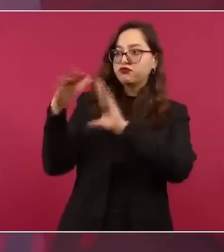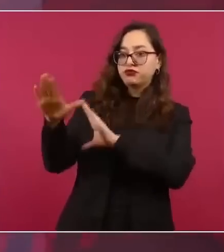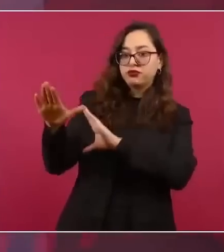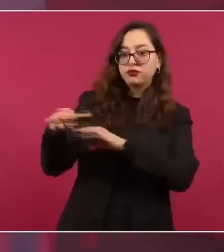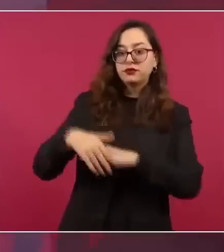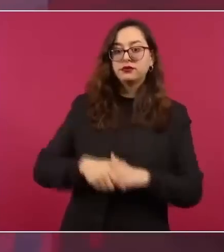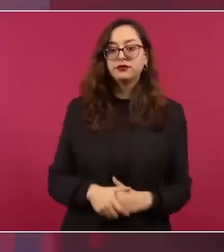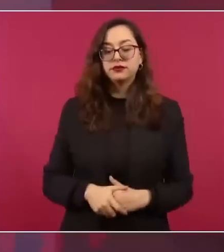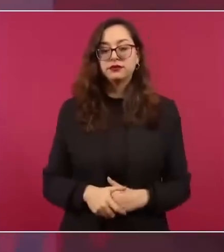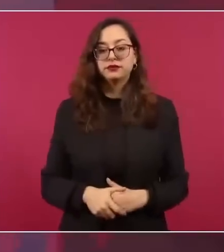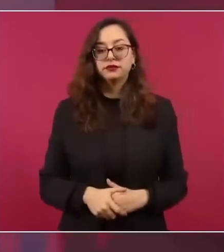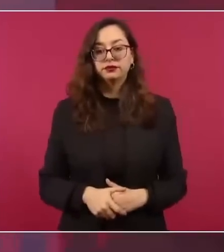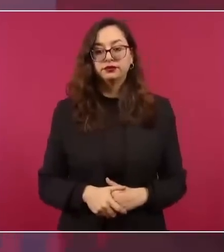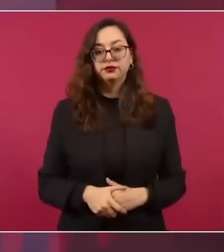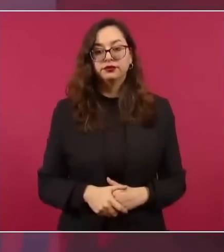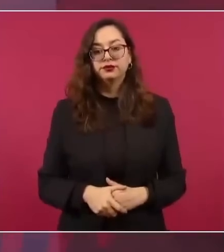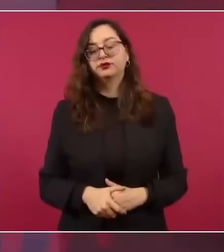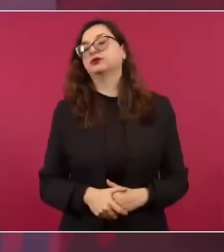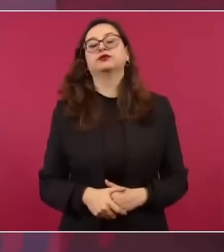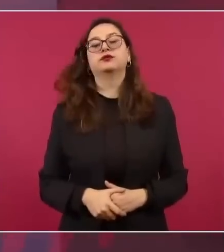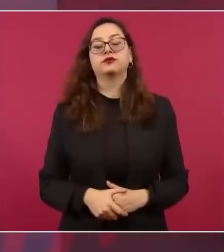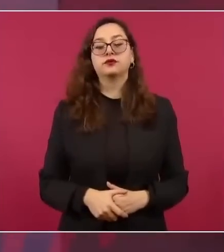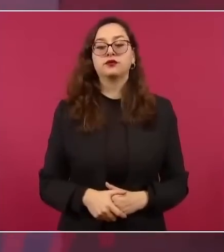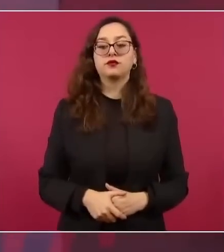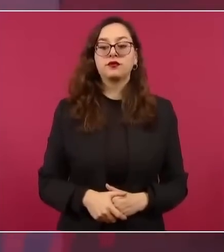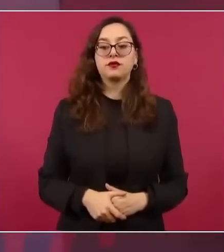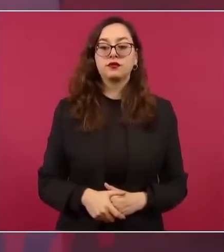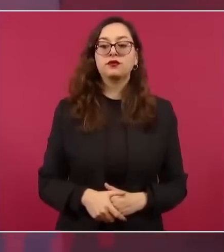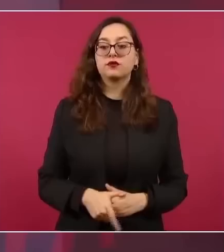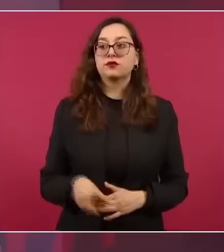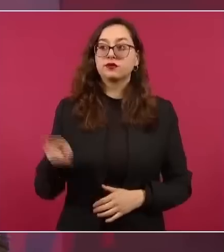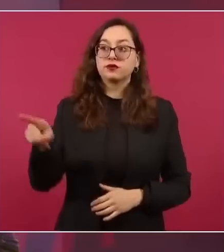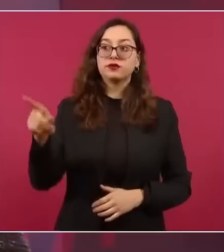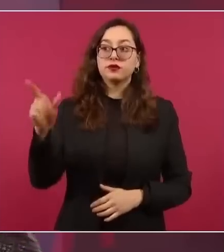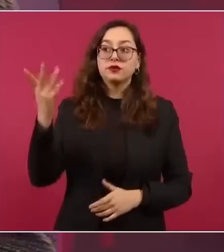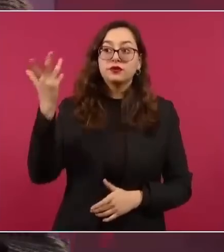esto es para los abogados de allá de rectoría.